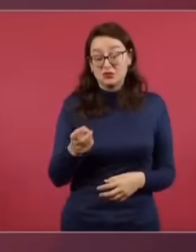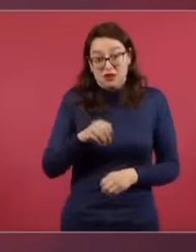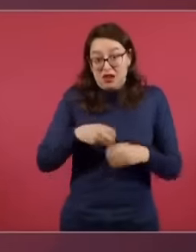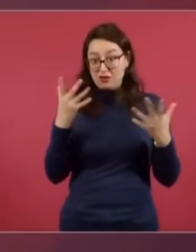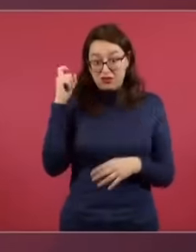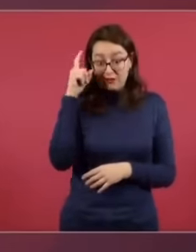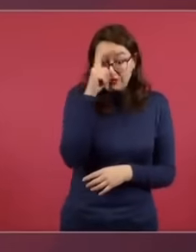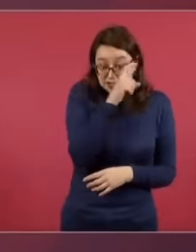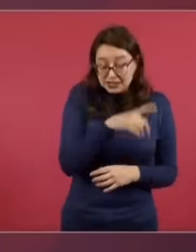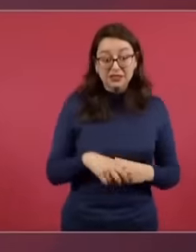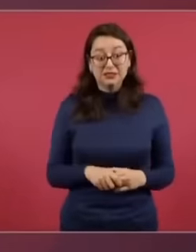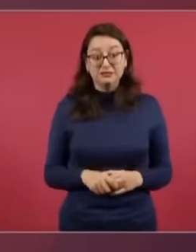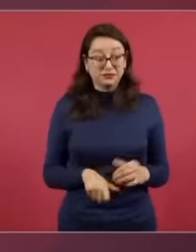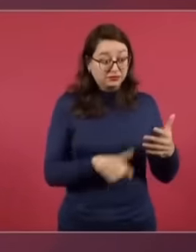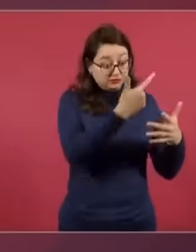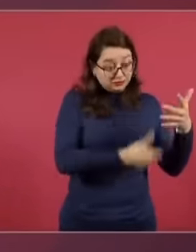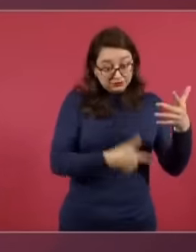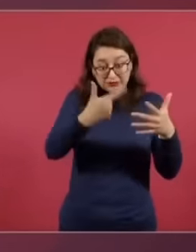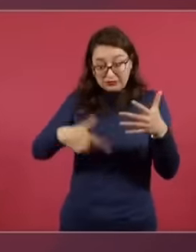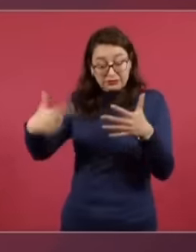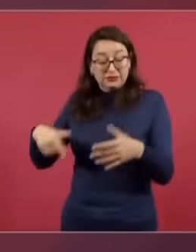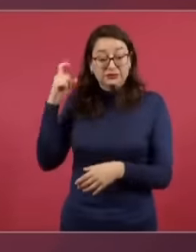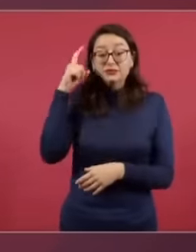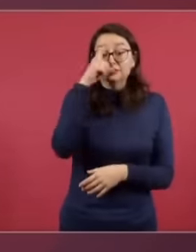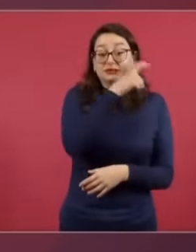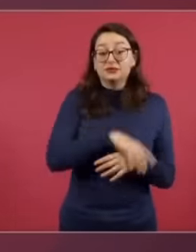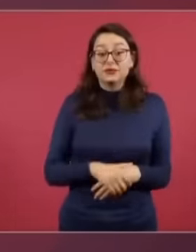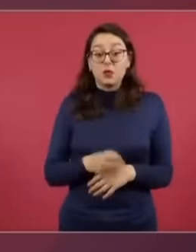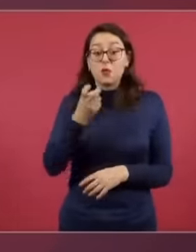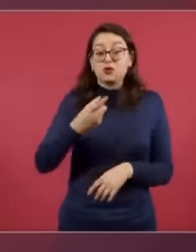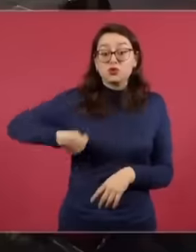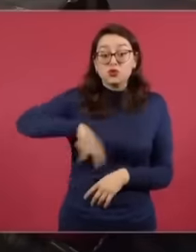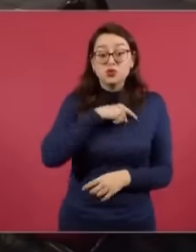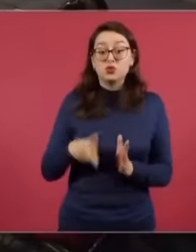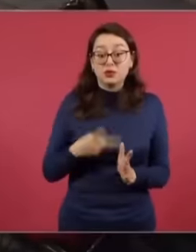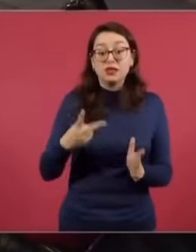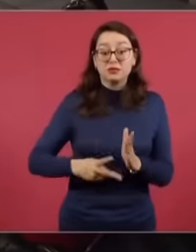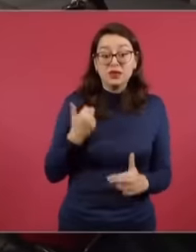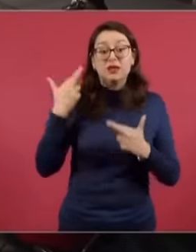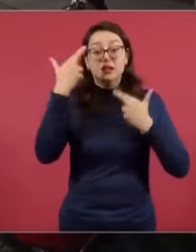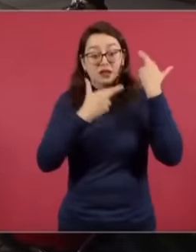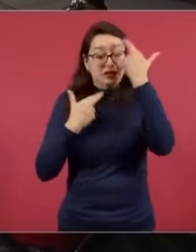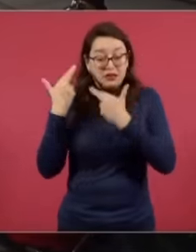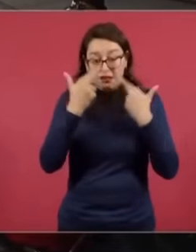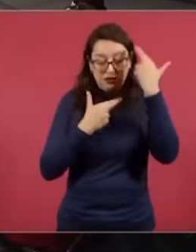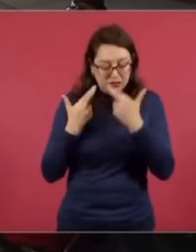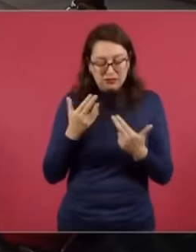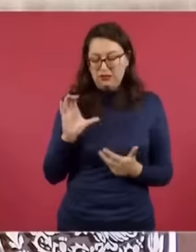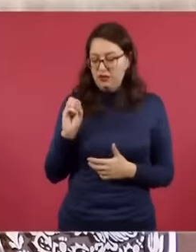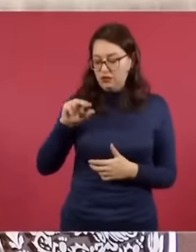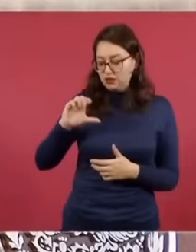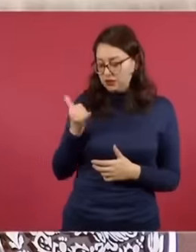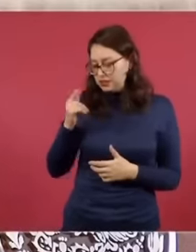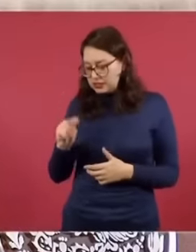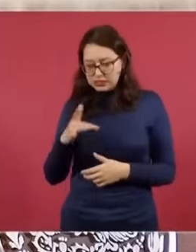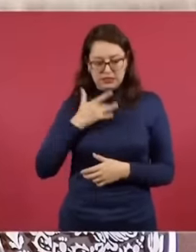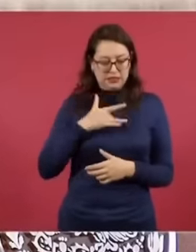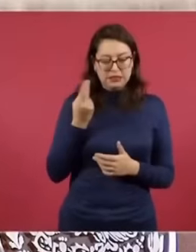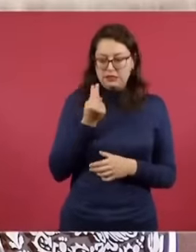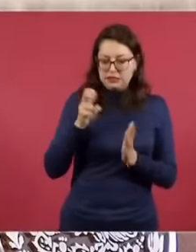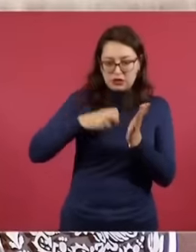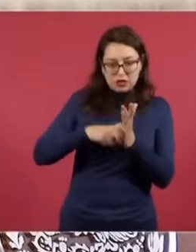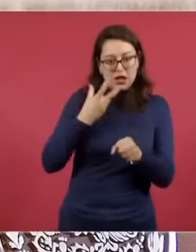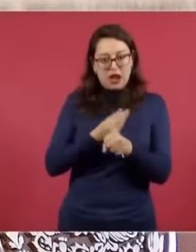decirlo así? Sí, también lo comentamos que hay una revisión que está haciendo un equipo de especialistas del CONACYT para corregir, para mejorar.